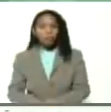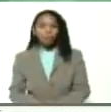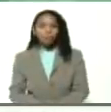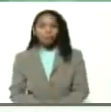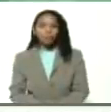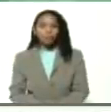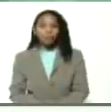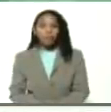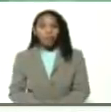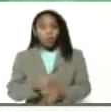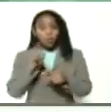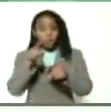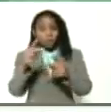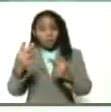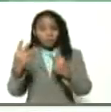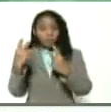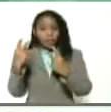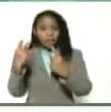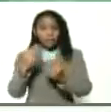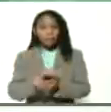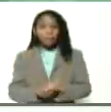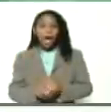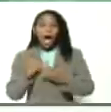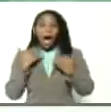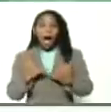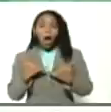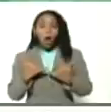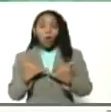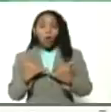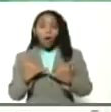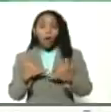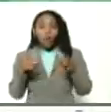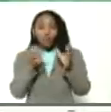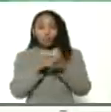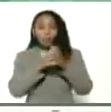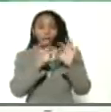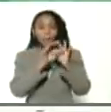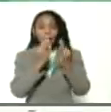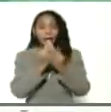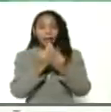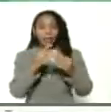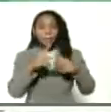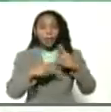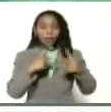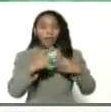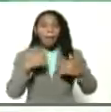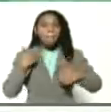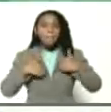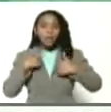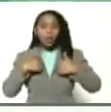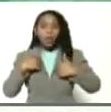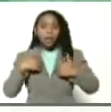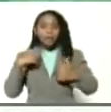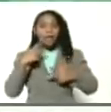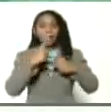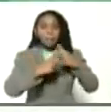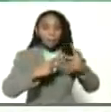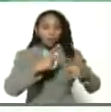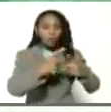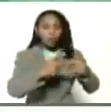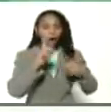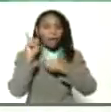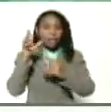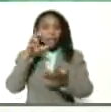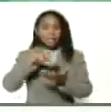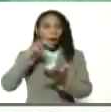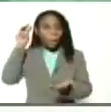fíjense ustedes que importante ahora vámonos a ver una unidad familiar de producción miércoles productivo allá en el